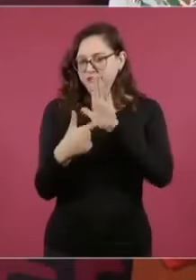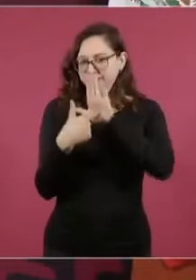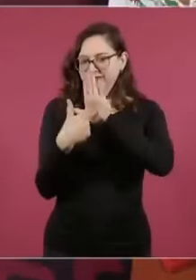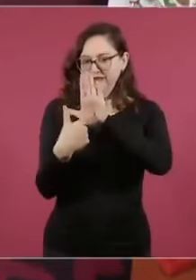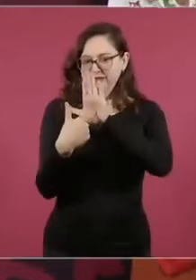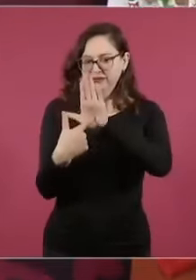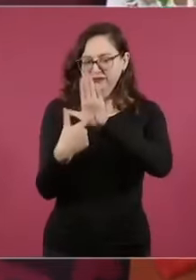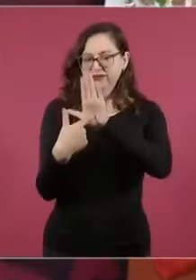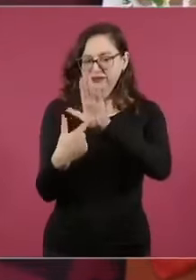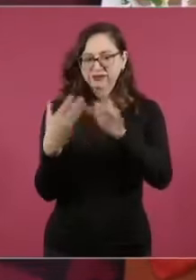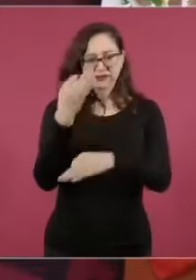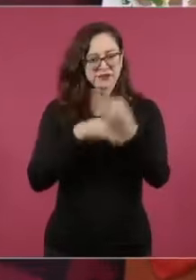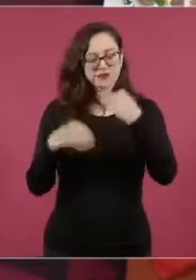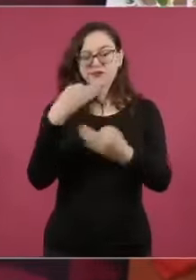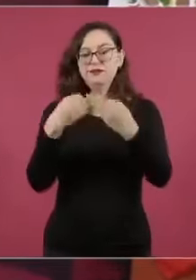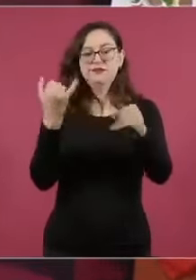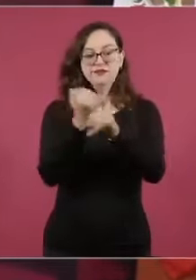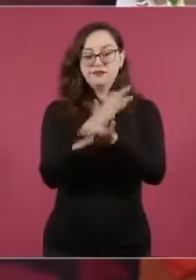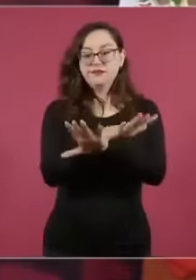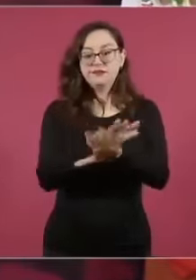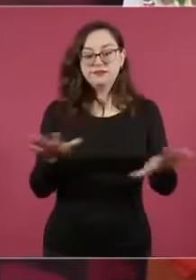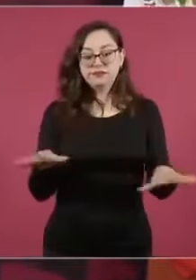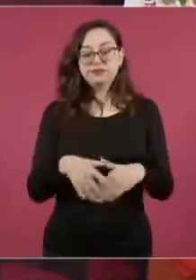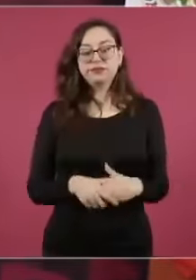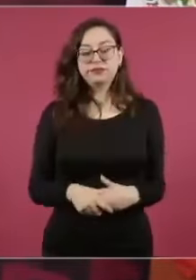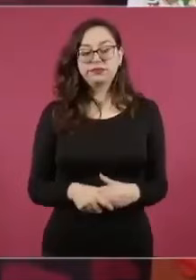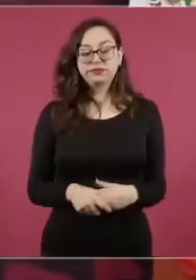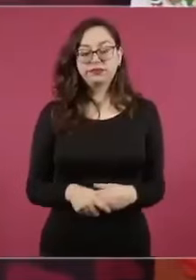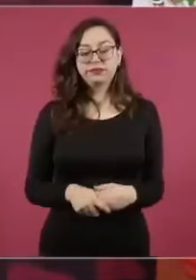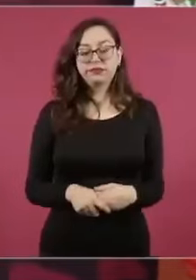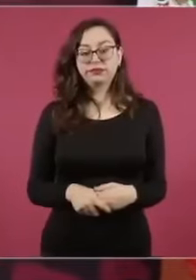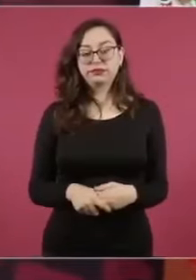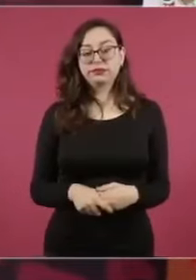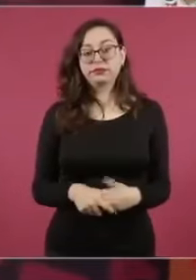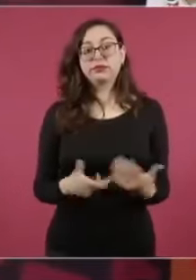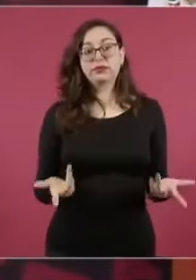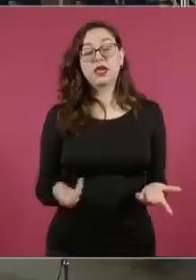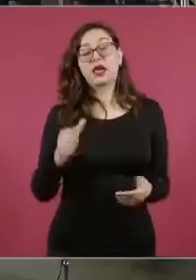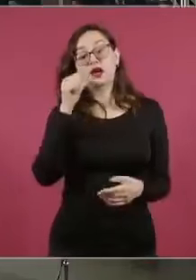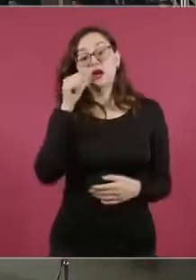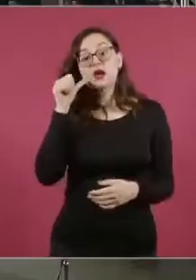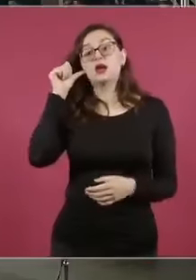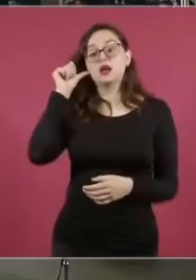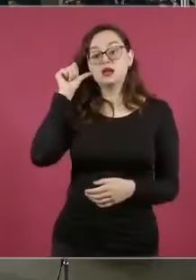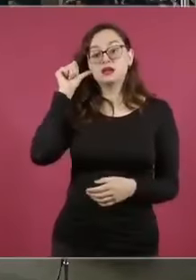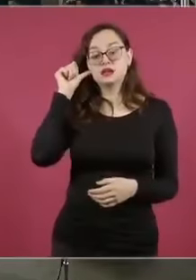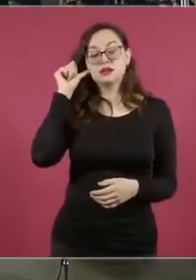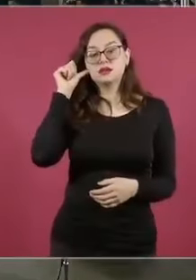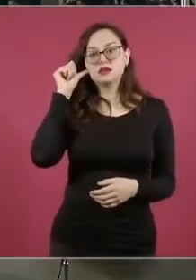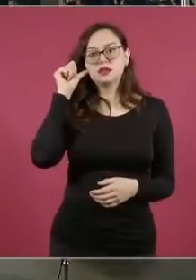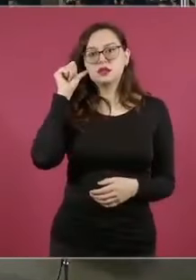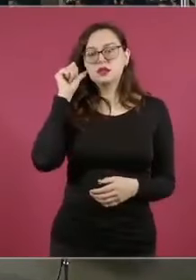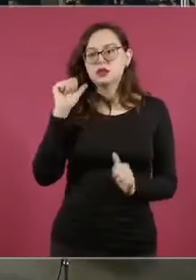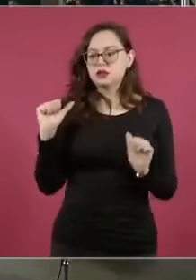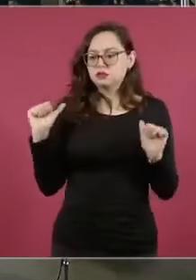suprema corte él mismo salió a decir sabias palabras que quedarán en la historia enmarcadas con letras de oro